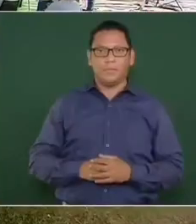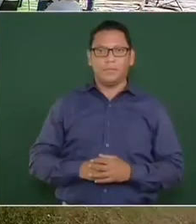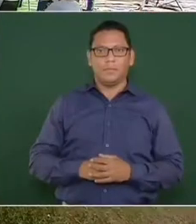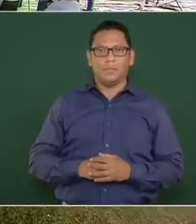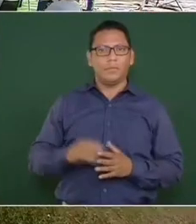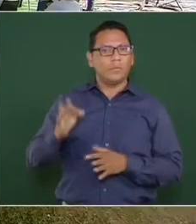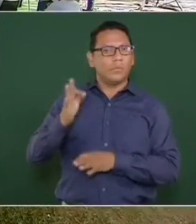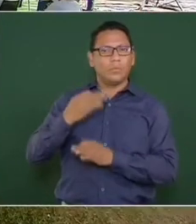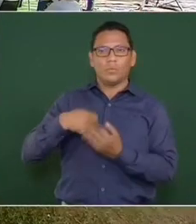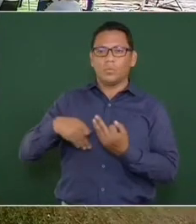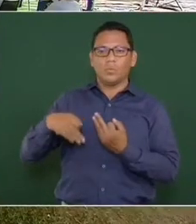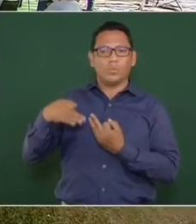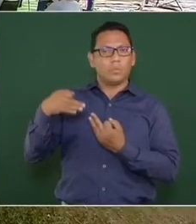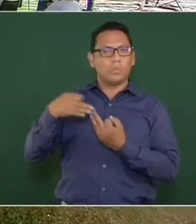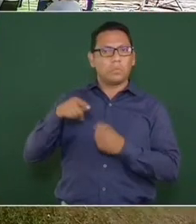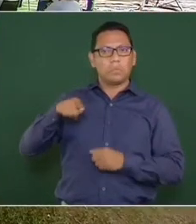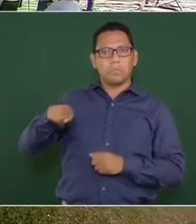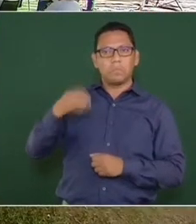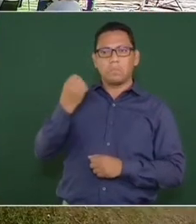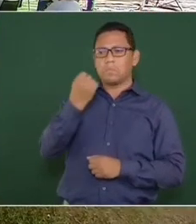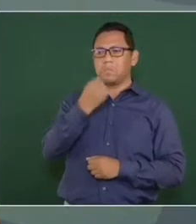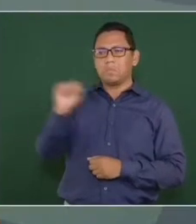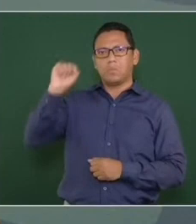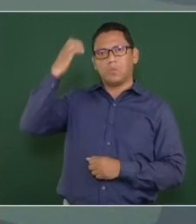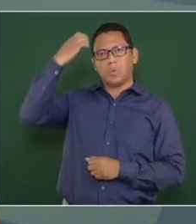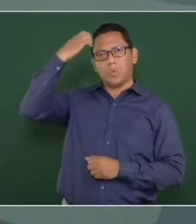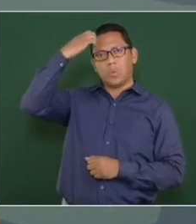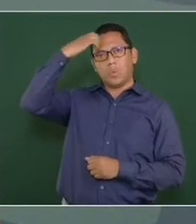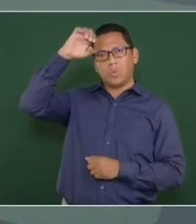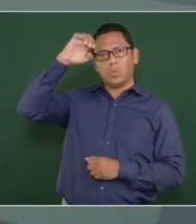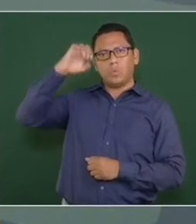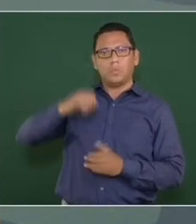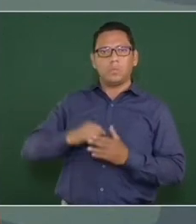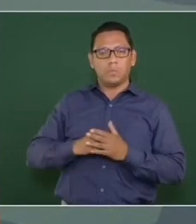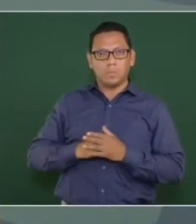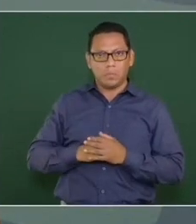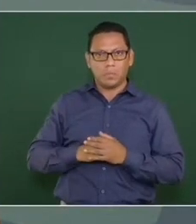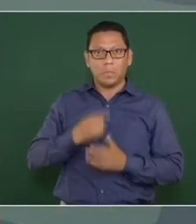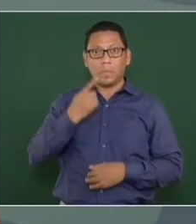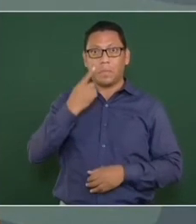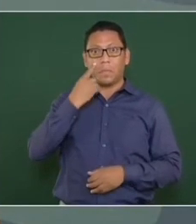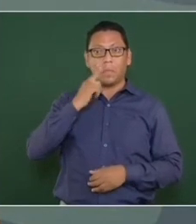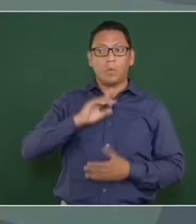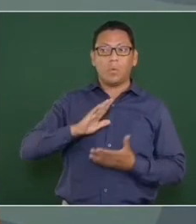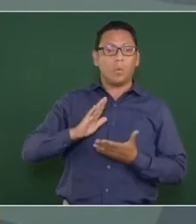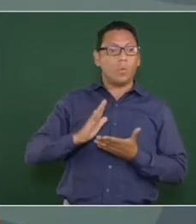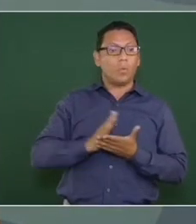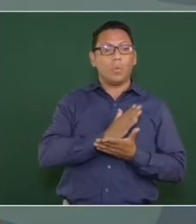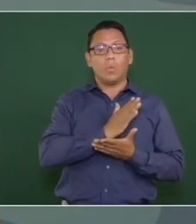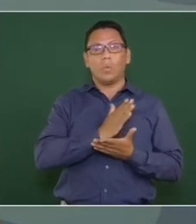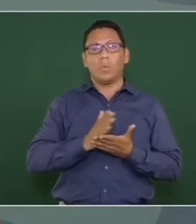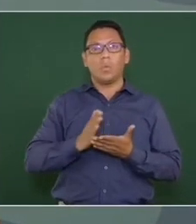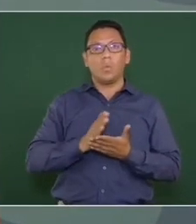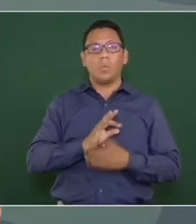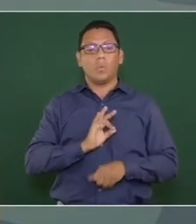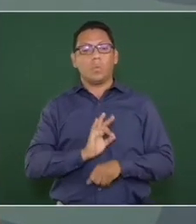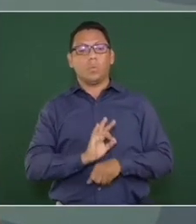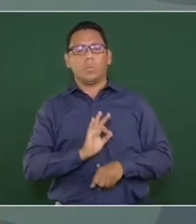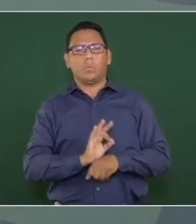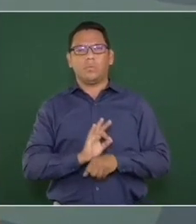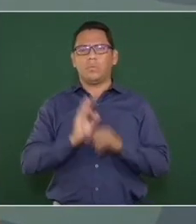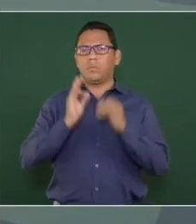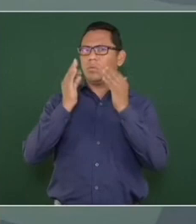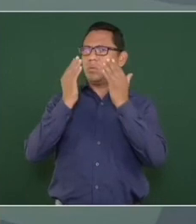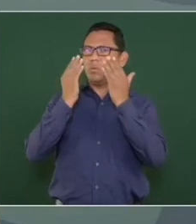Todos con experiencia, no va a haber tapados, no hay